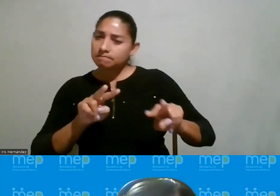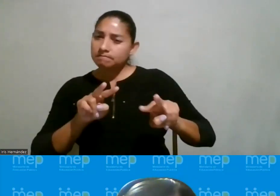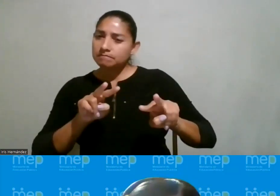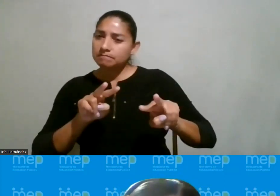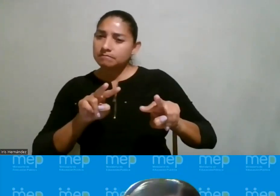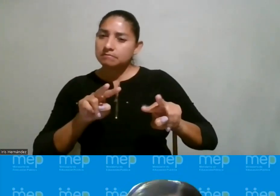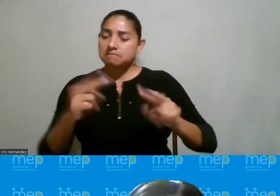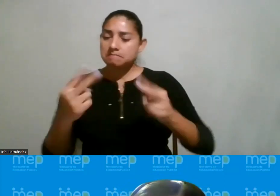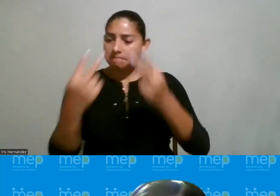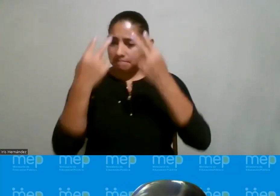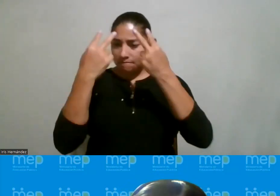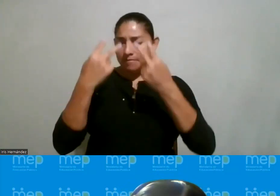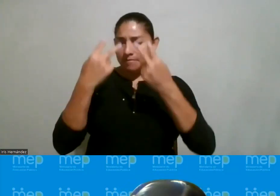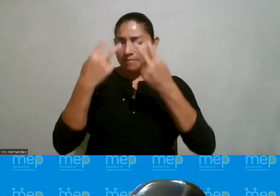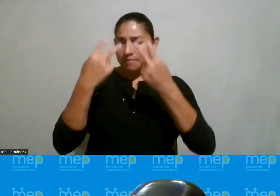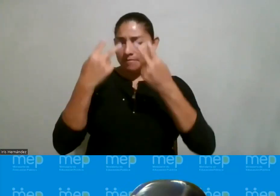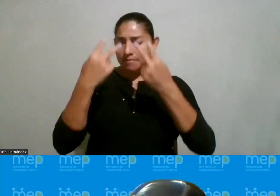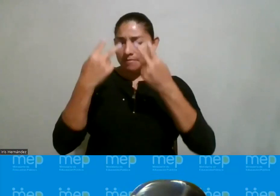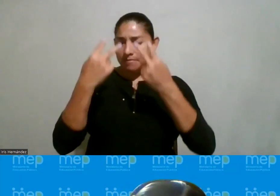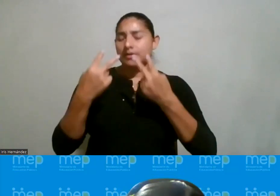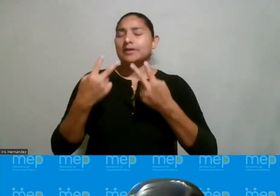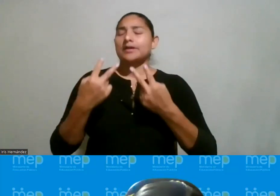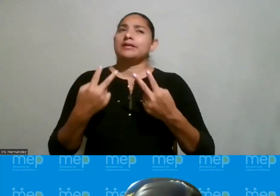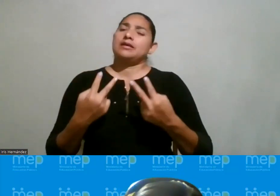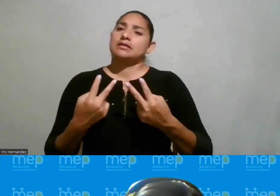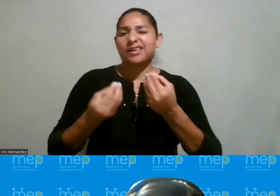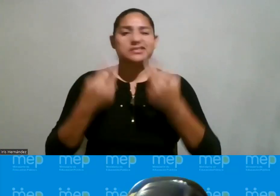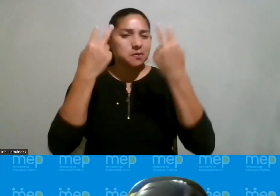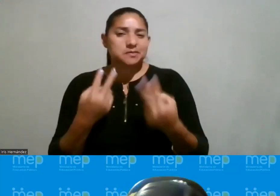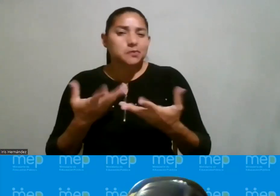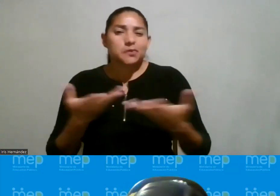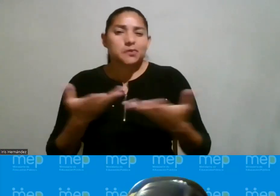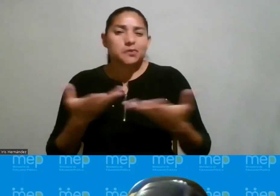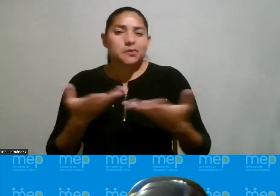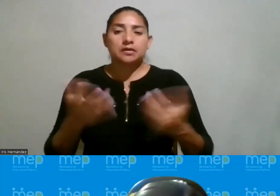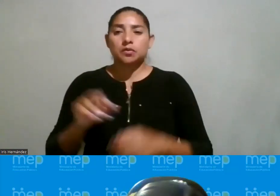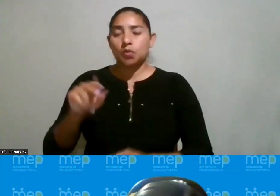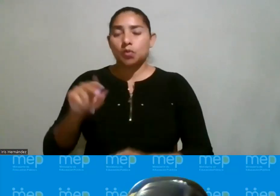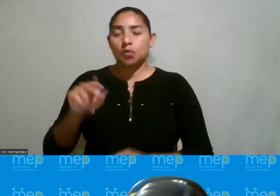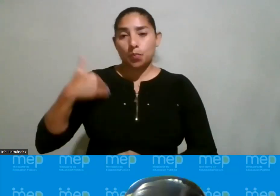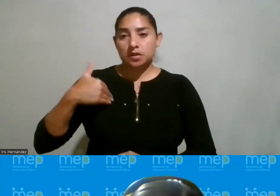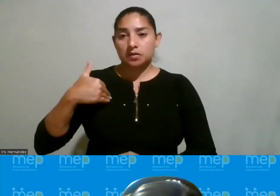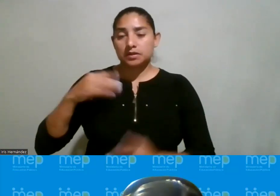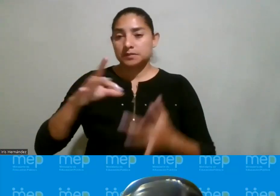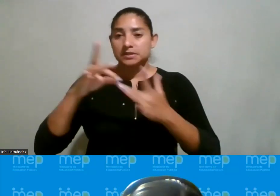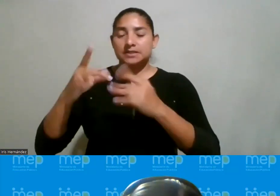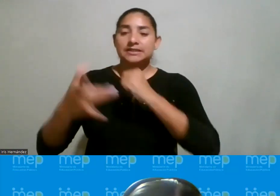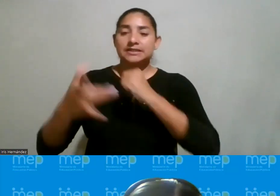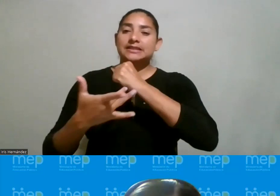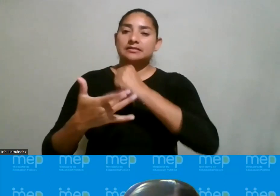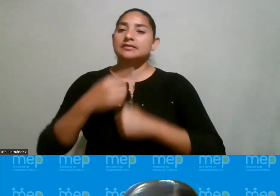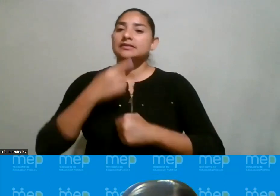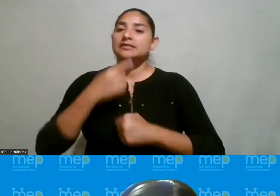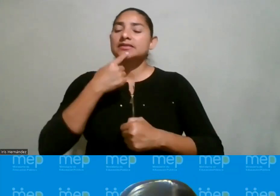metaposición mirarme ¿verdad? entonces ¿qué fue lo que él observó? es un compañero docente de la parte de especialidades técnicas